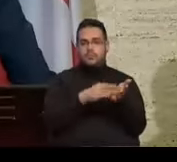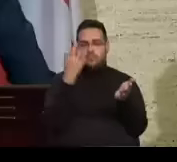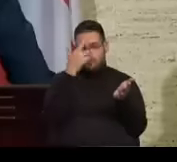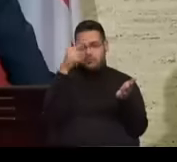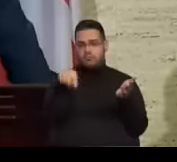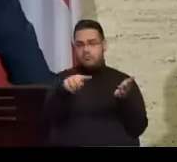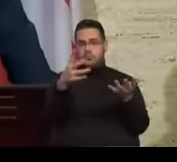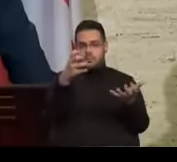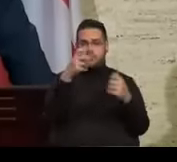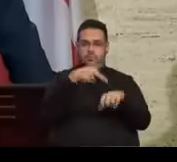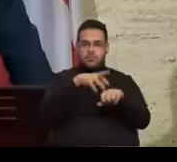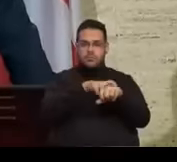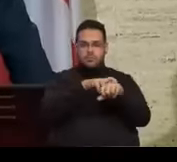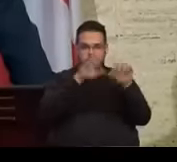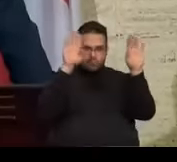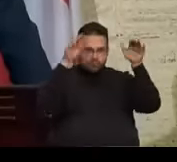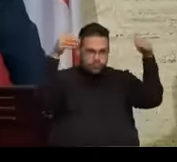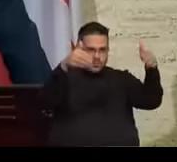primero. Primero,